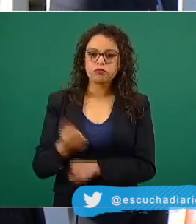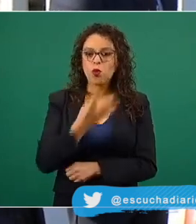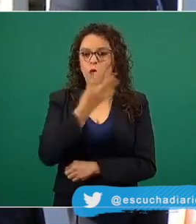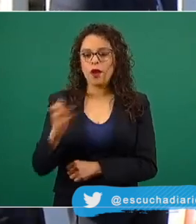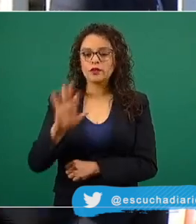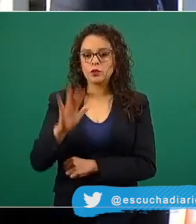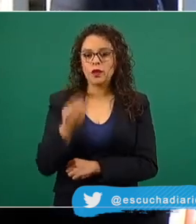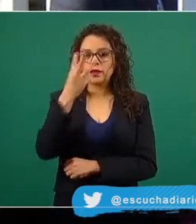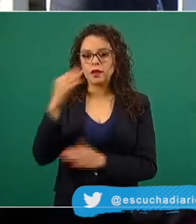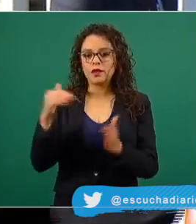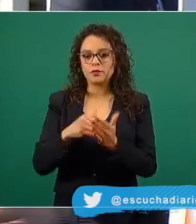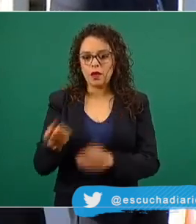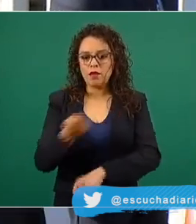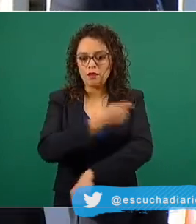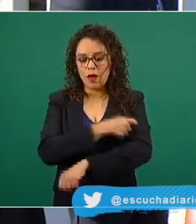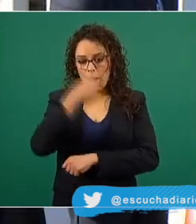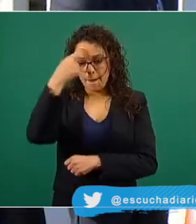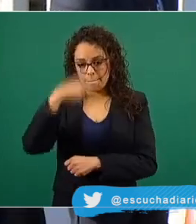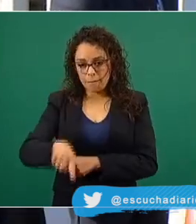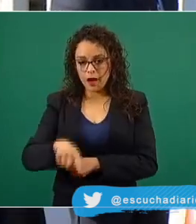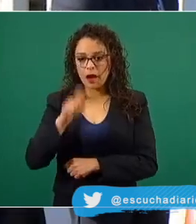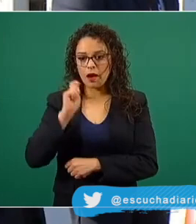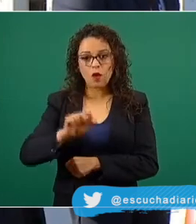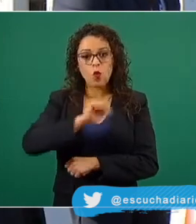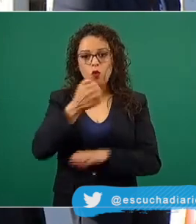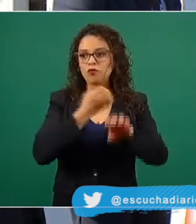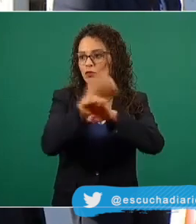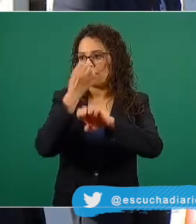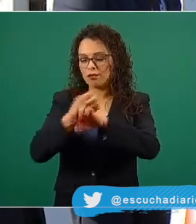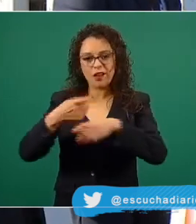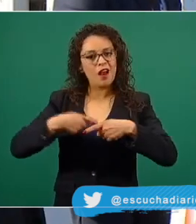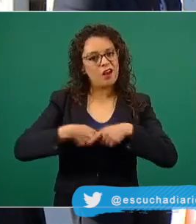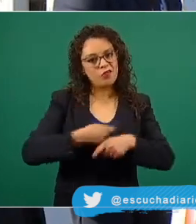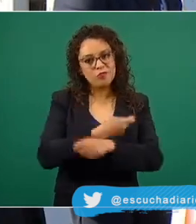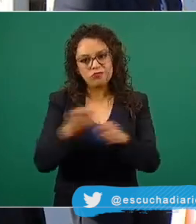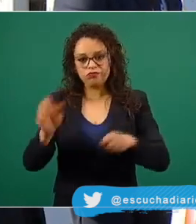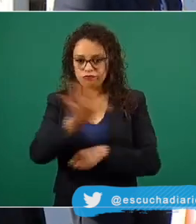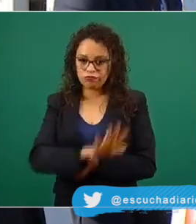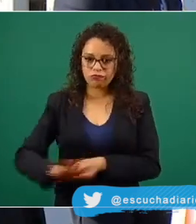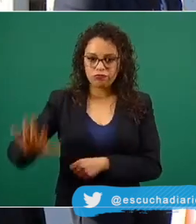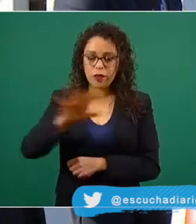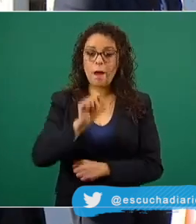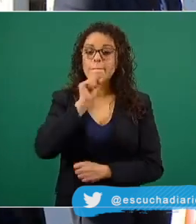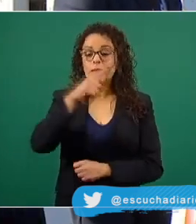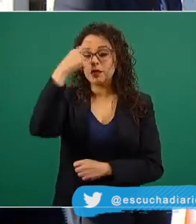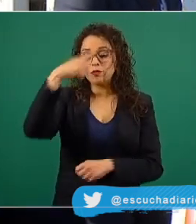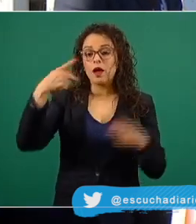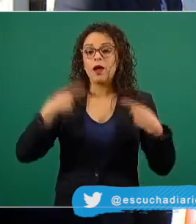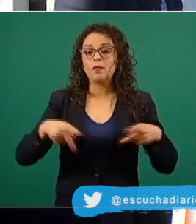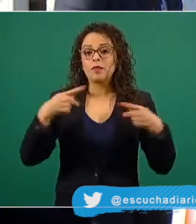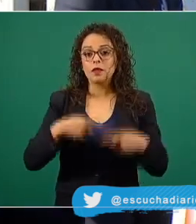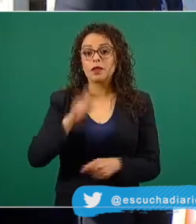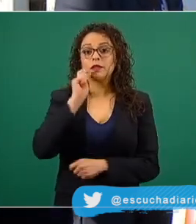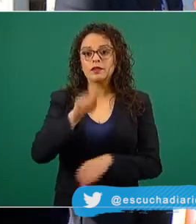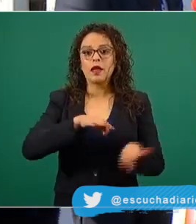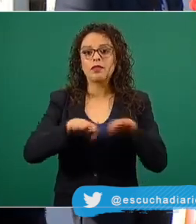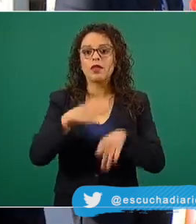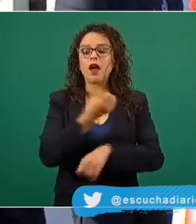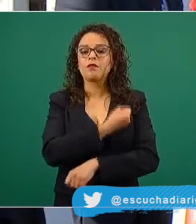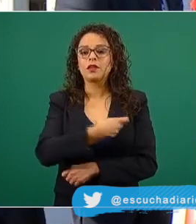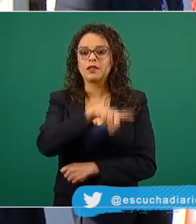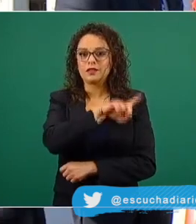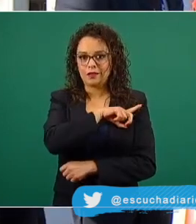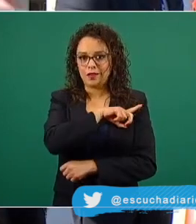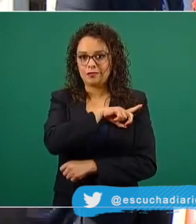mil vacunas ya para el resto de todos los estados. Para el personal de salud de primera línea, como usted lo ha